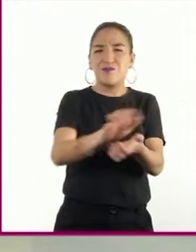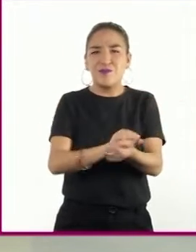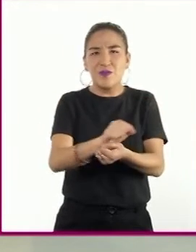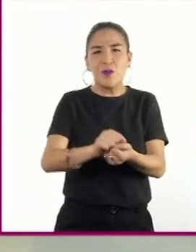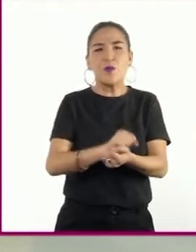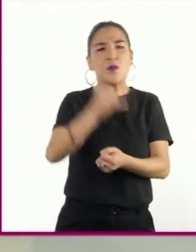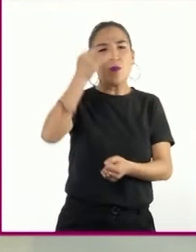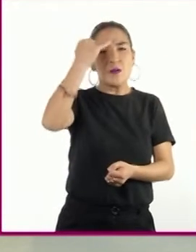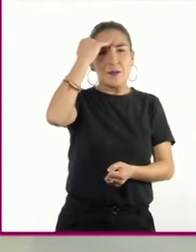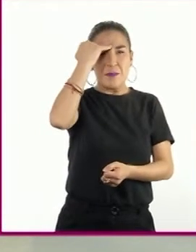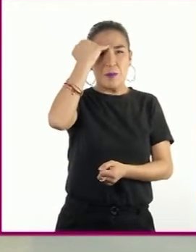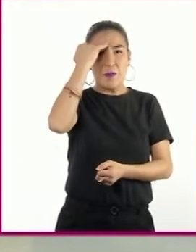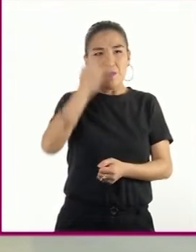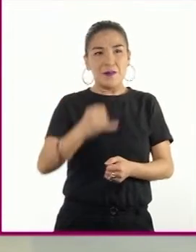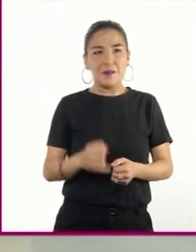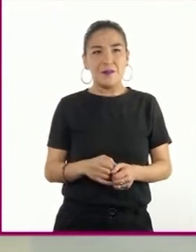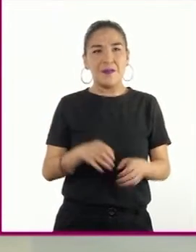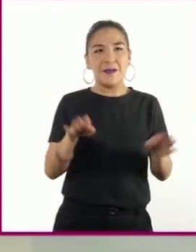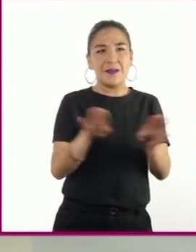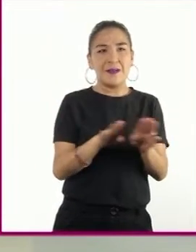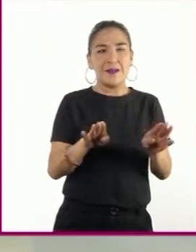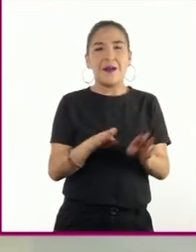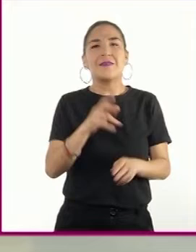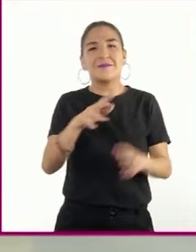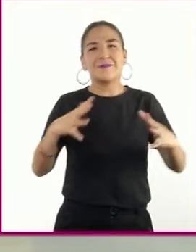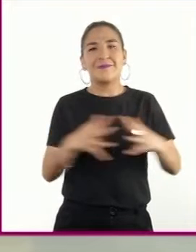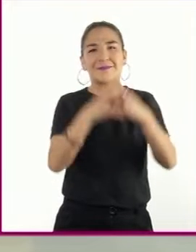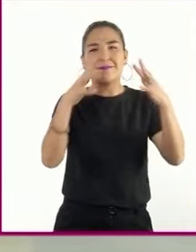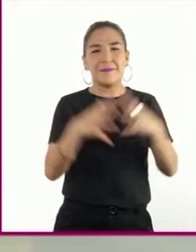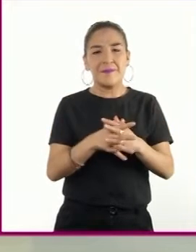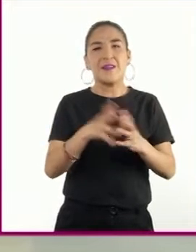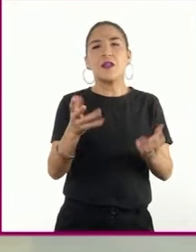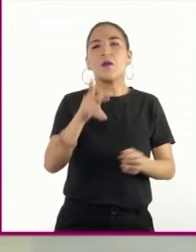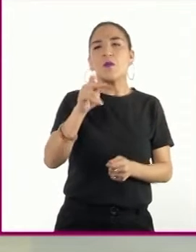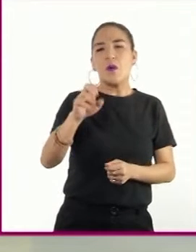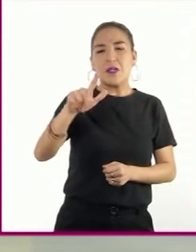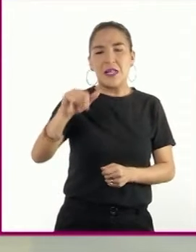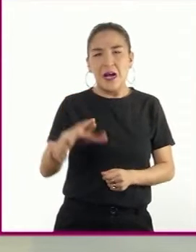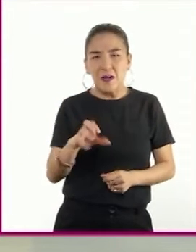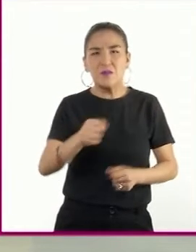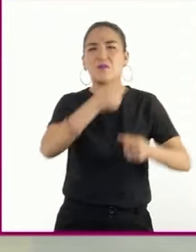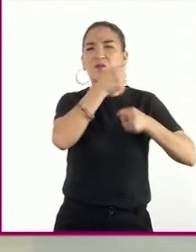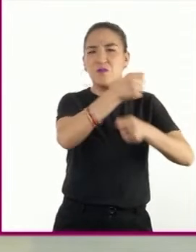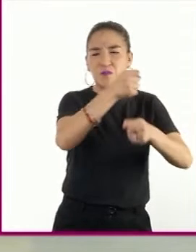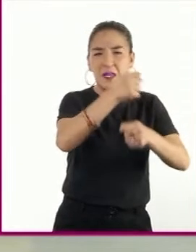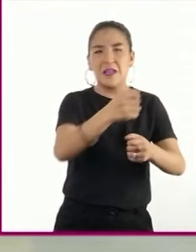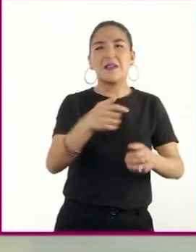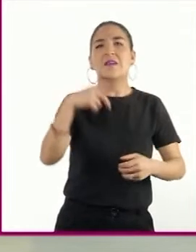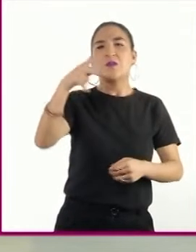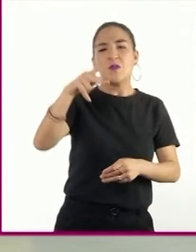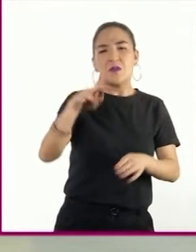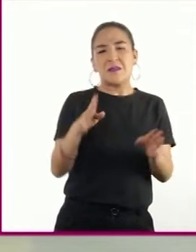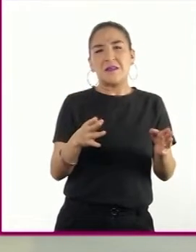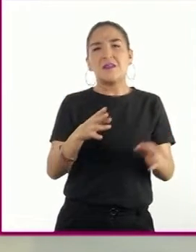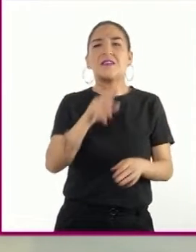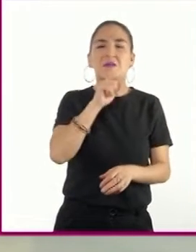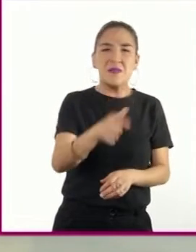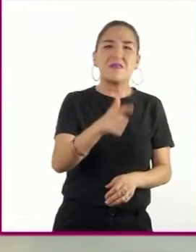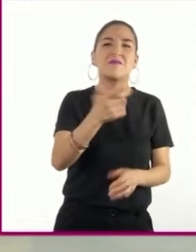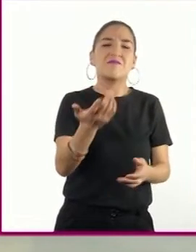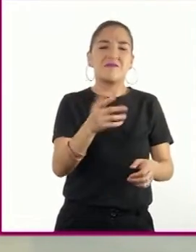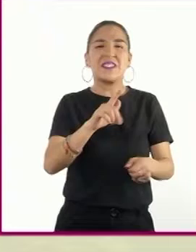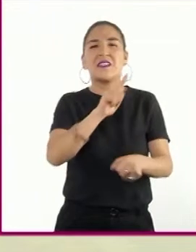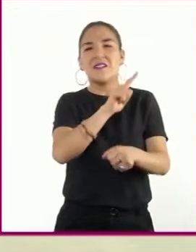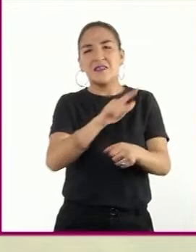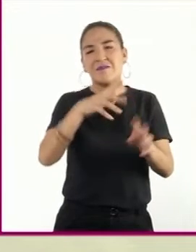judíos, prisioneros de guerra, soviéticos y polacos, comunistas, gitanos y homosexuales.